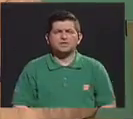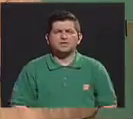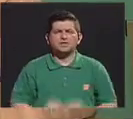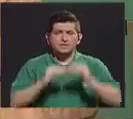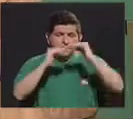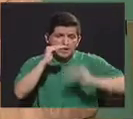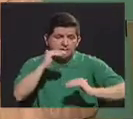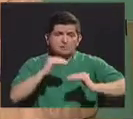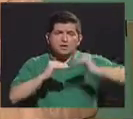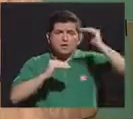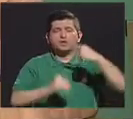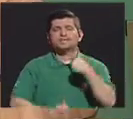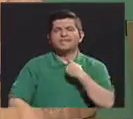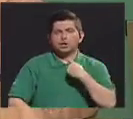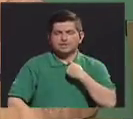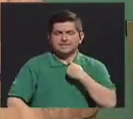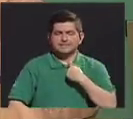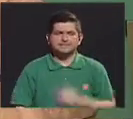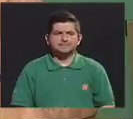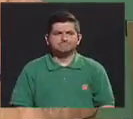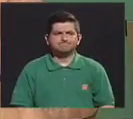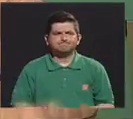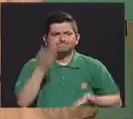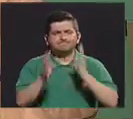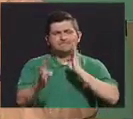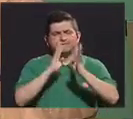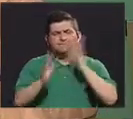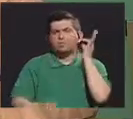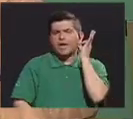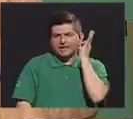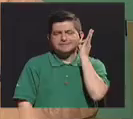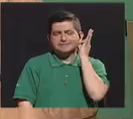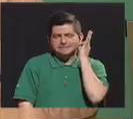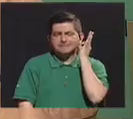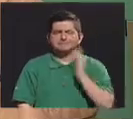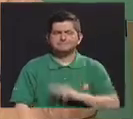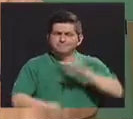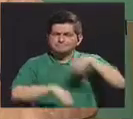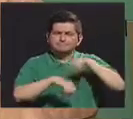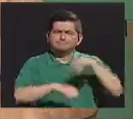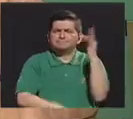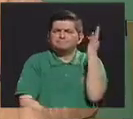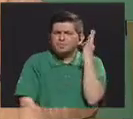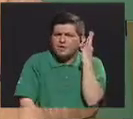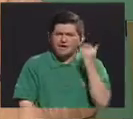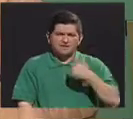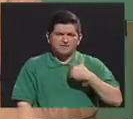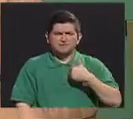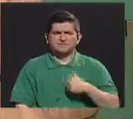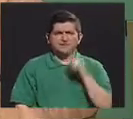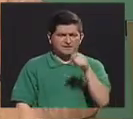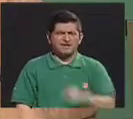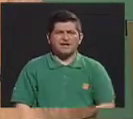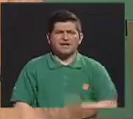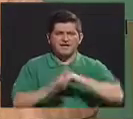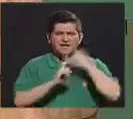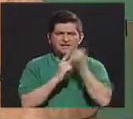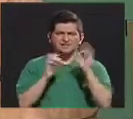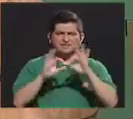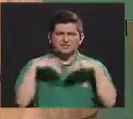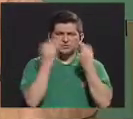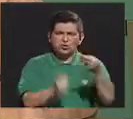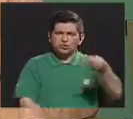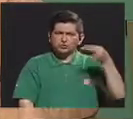hipertiroidismo, básicamente estamos hablando de mujeres. Y usualmente son mujeres que tienen antecedentes familiares. Y